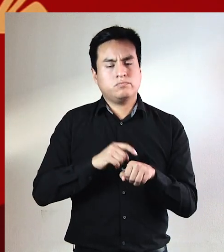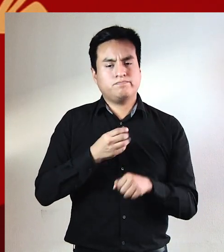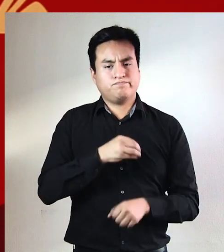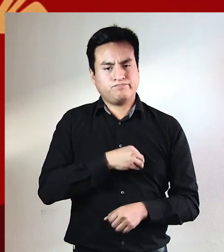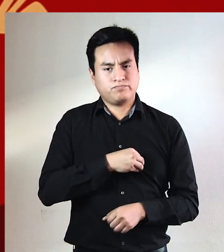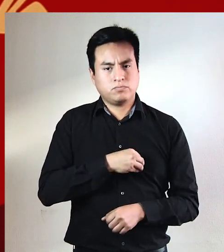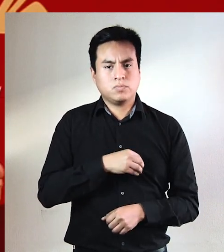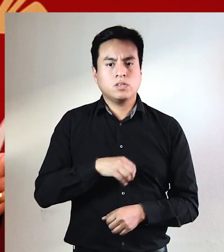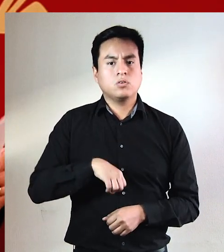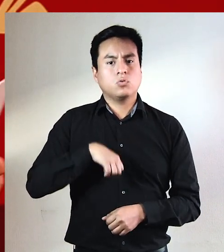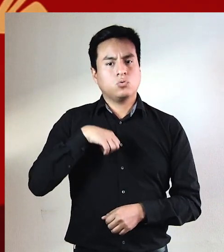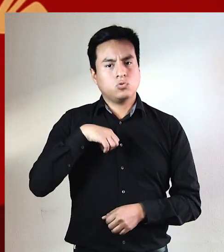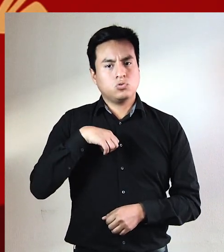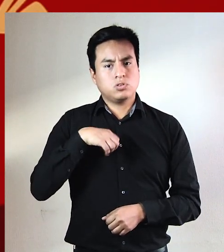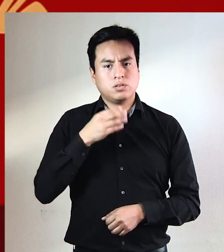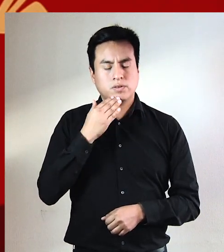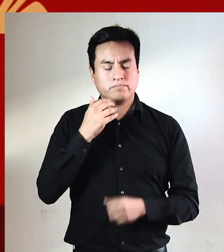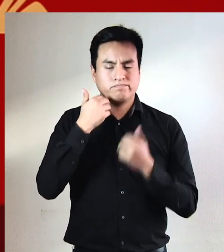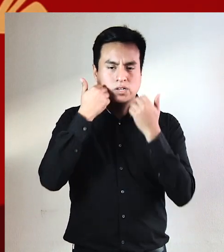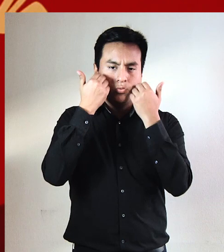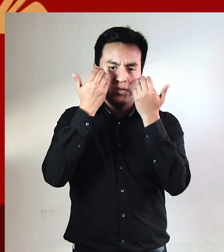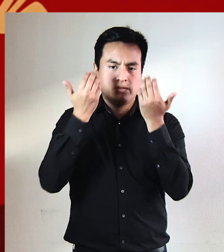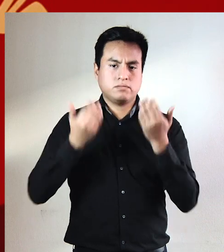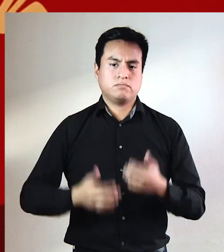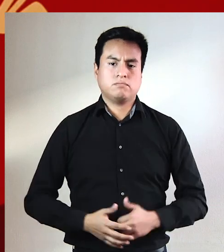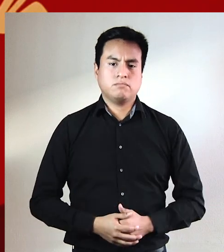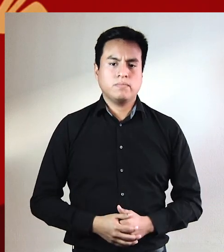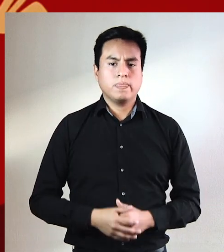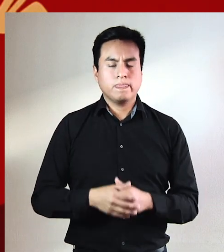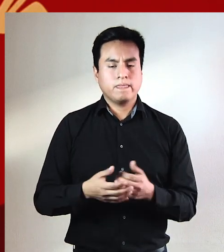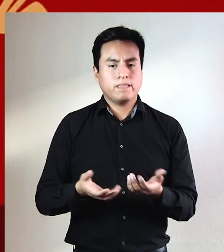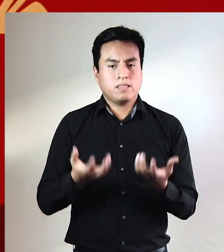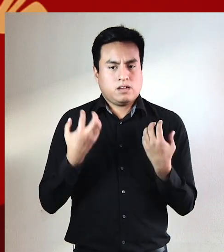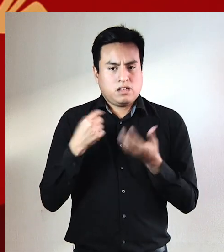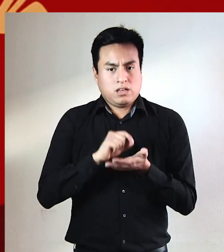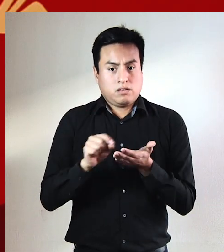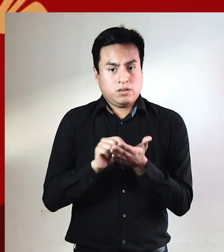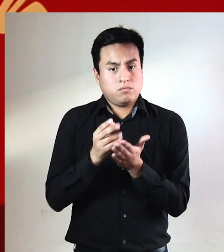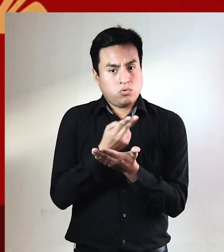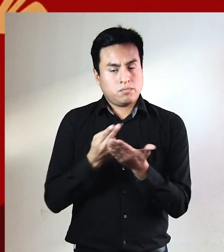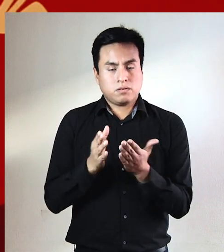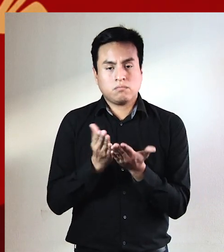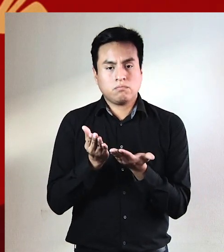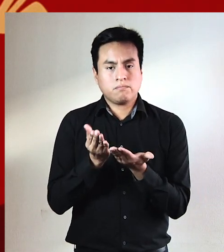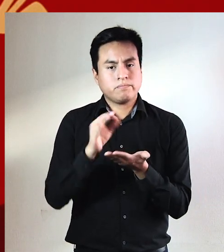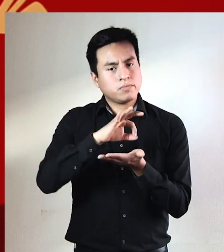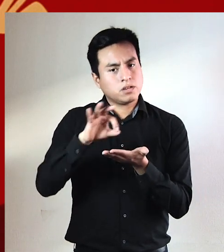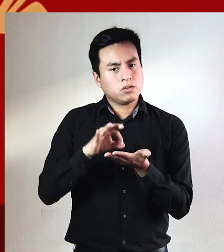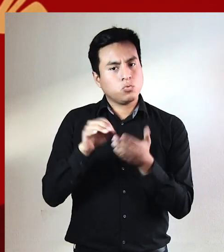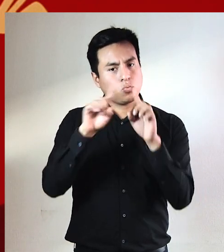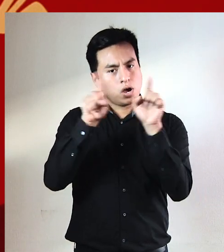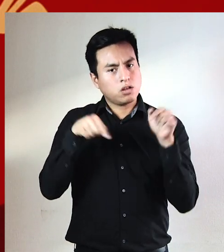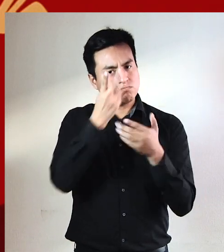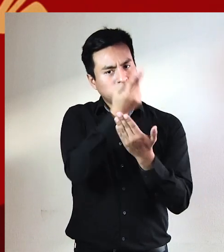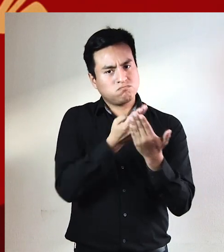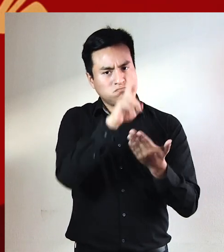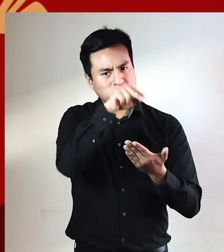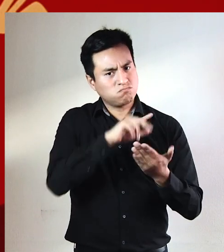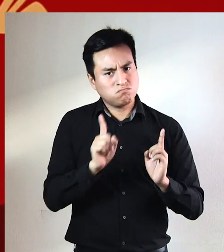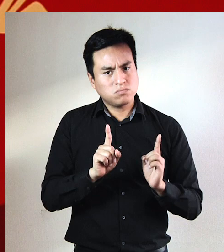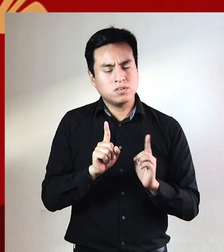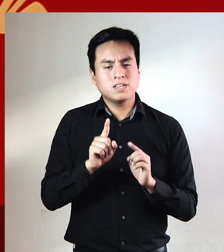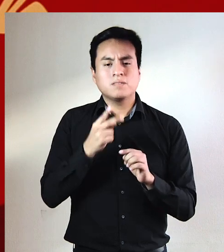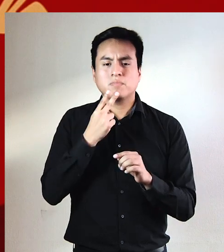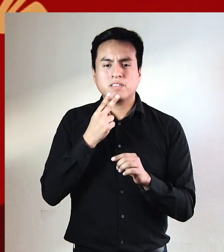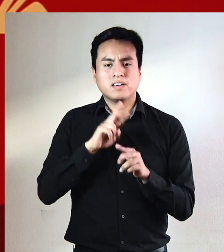tristeza, de orgullo y a la vez de vergüenza. La tarea no era escribir poemas ni pintar cuadros, la